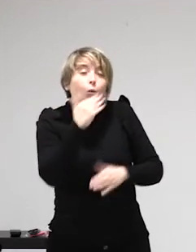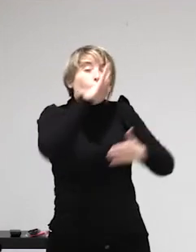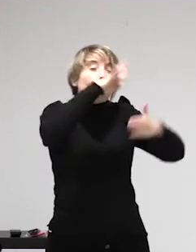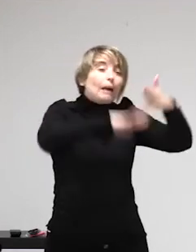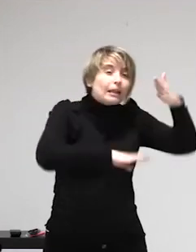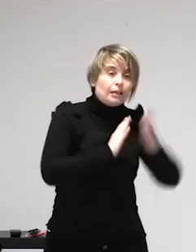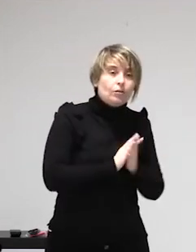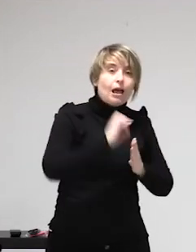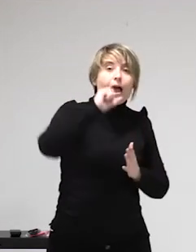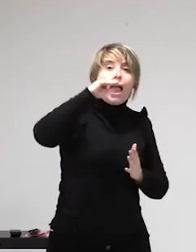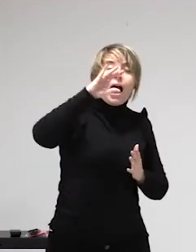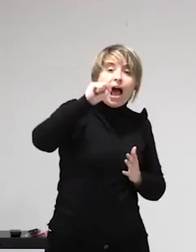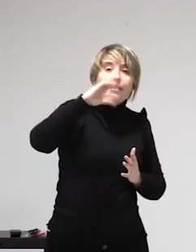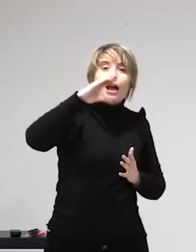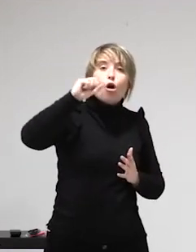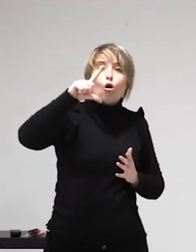esos gastos diarios.